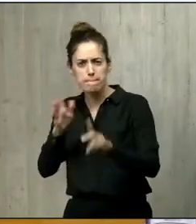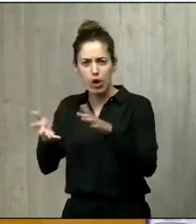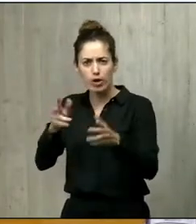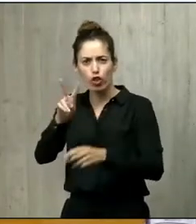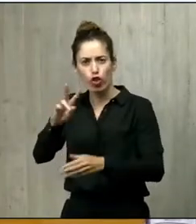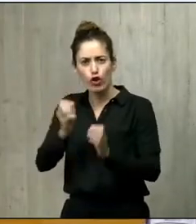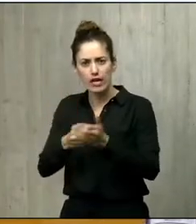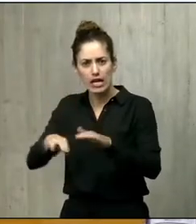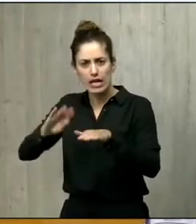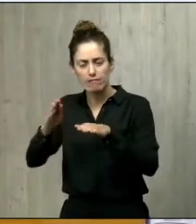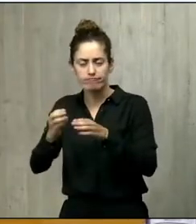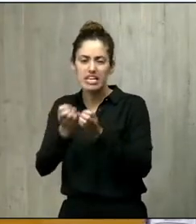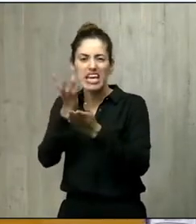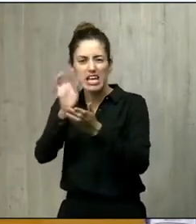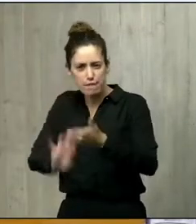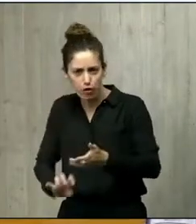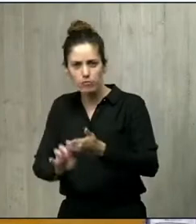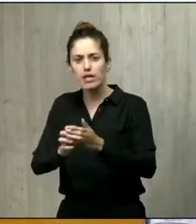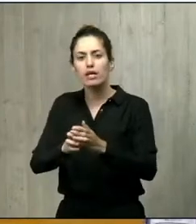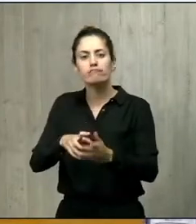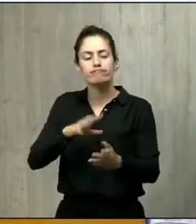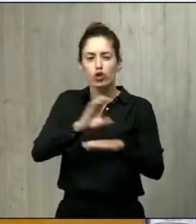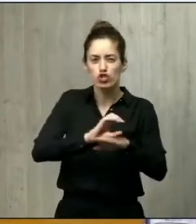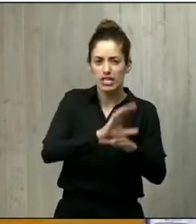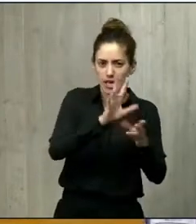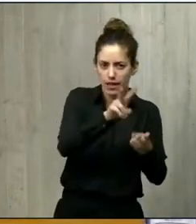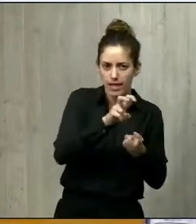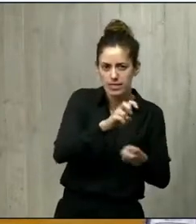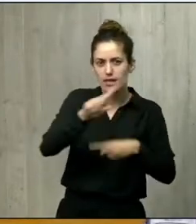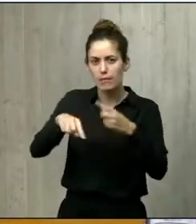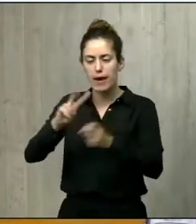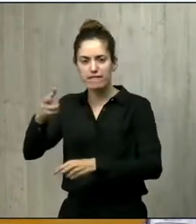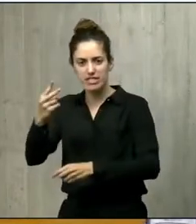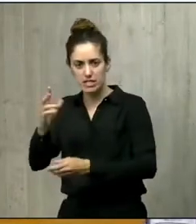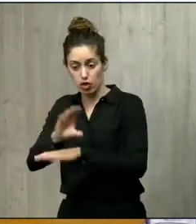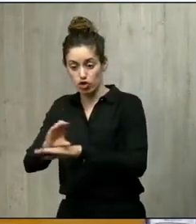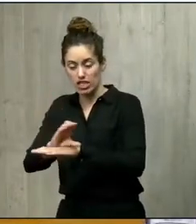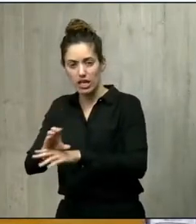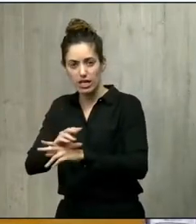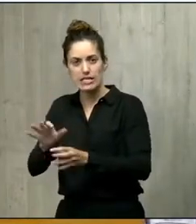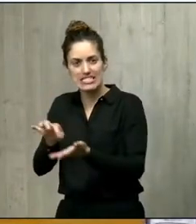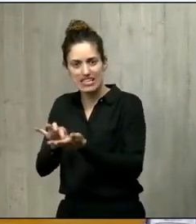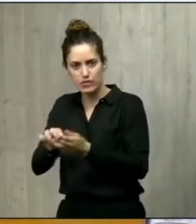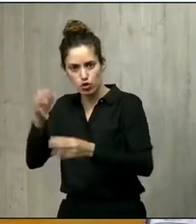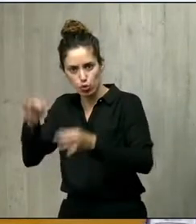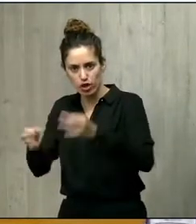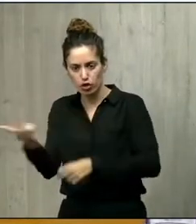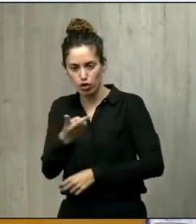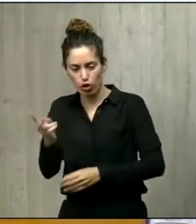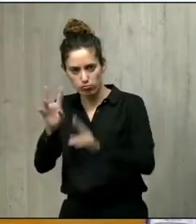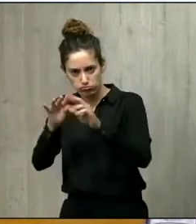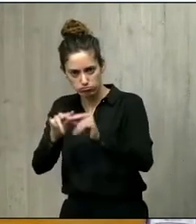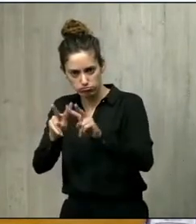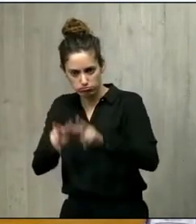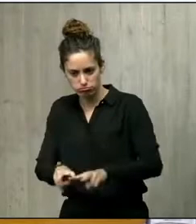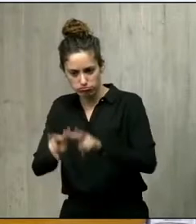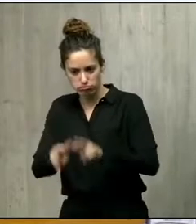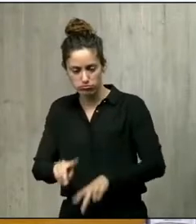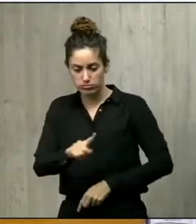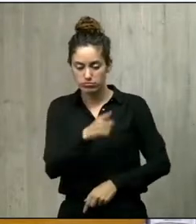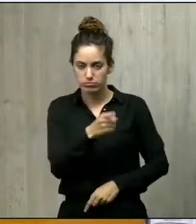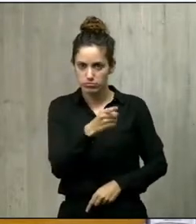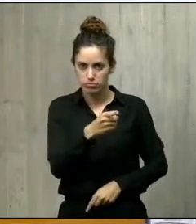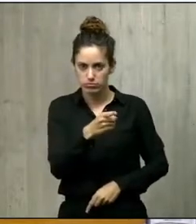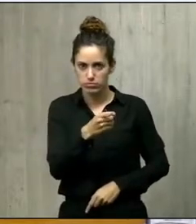dos informes, uno de la Consejería de Hacienda y otro de la Viceconsejería de los Servicios Jurídicos, en el primero